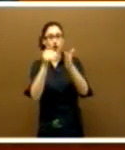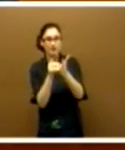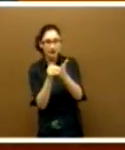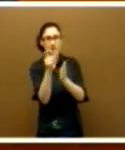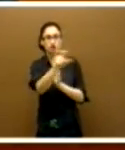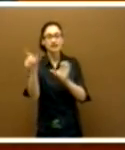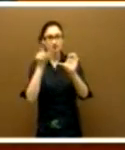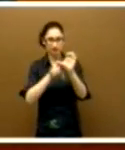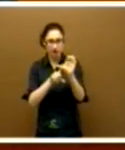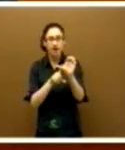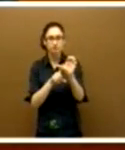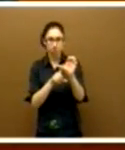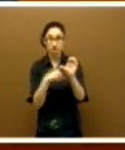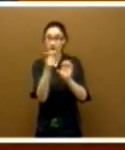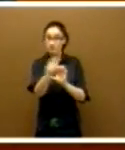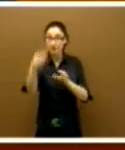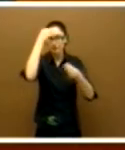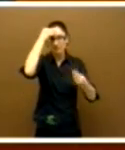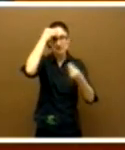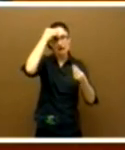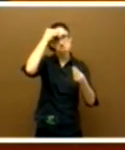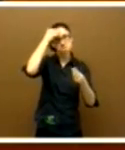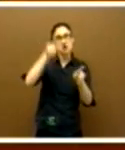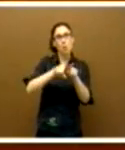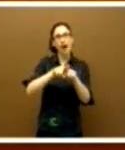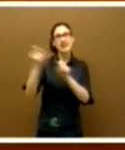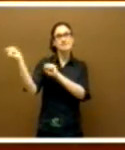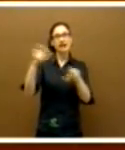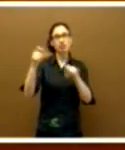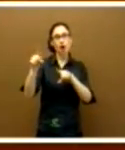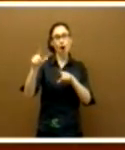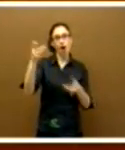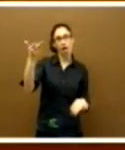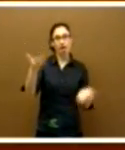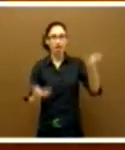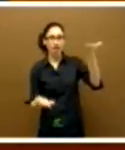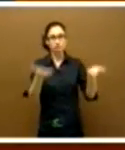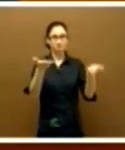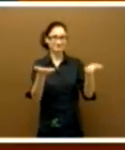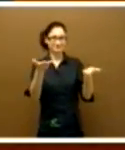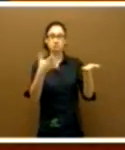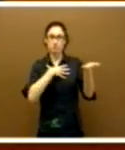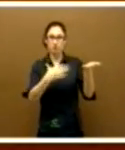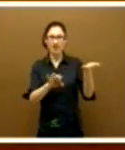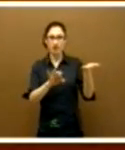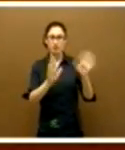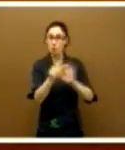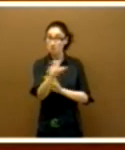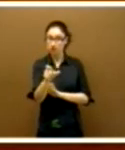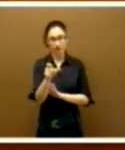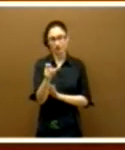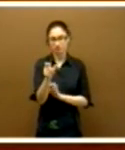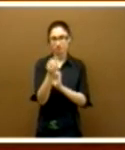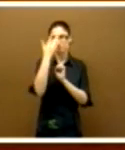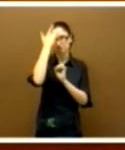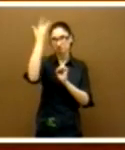personas piensan que esto puede compensarse con la inmigración, pero pocas personas pueden imaginarse un escenario